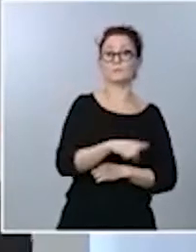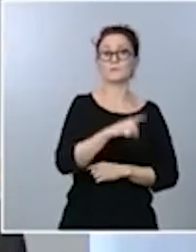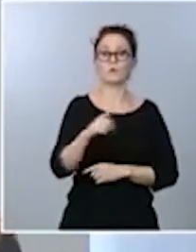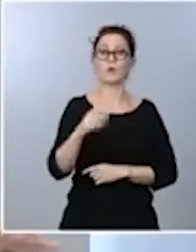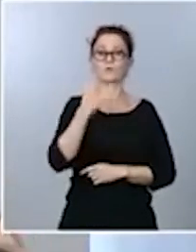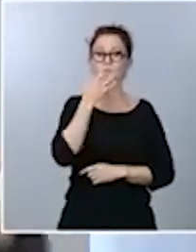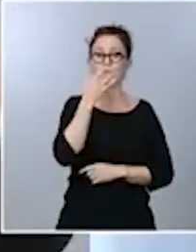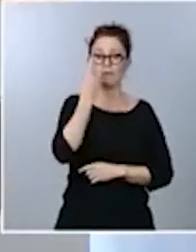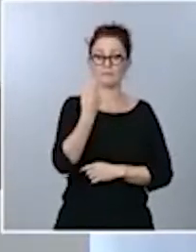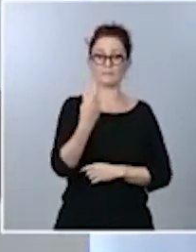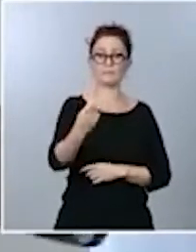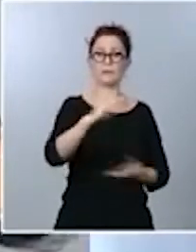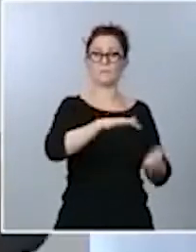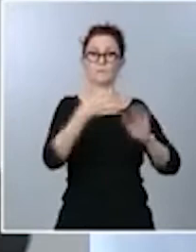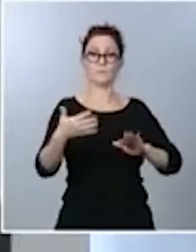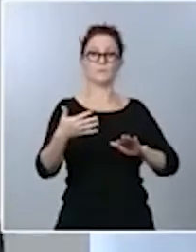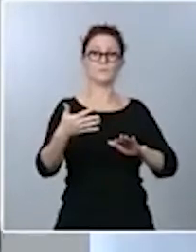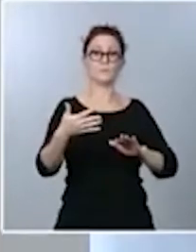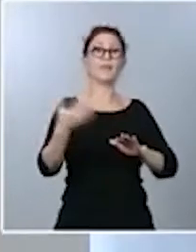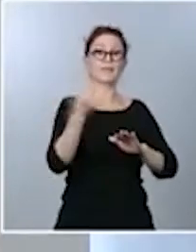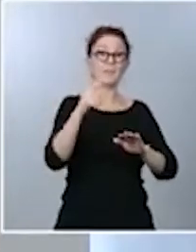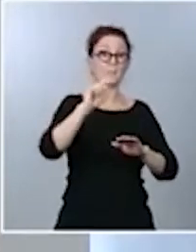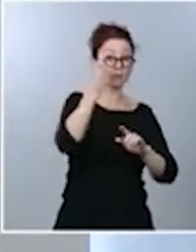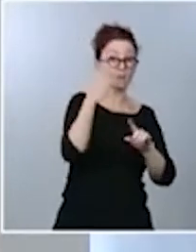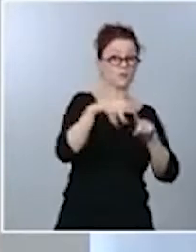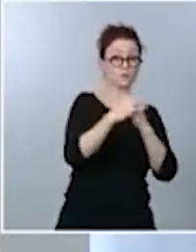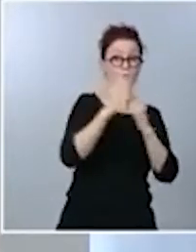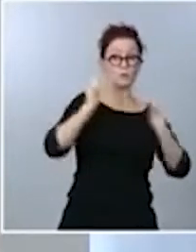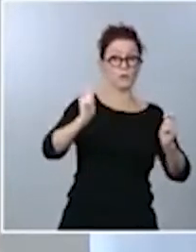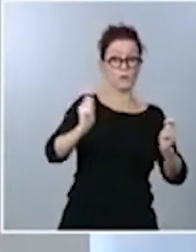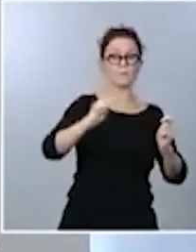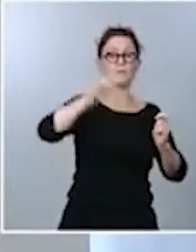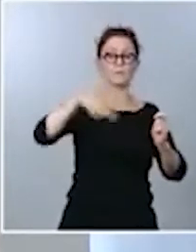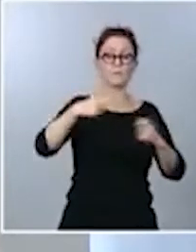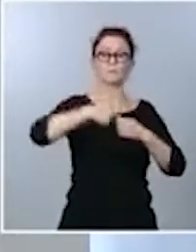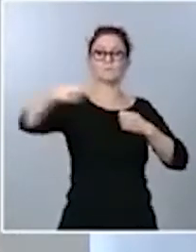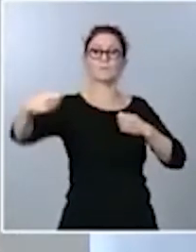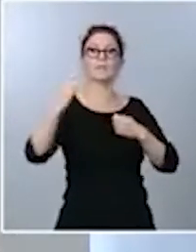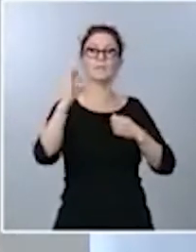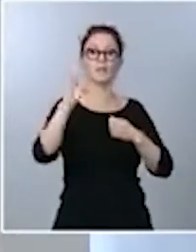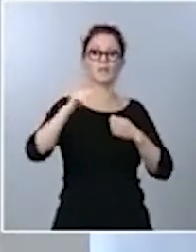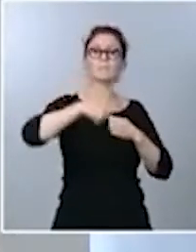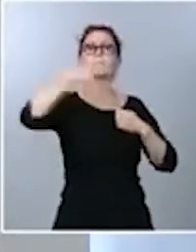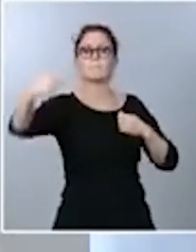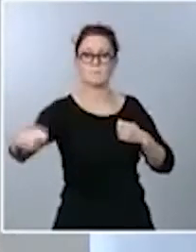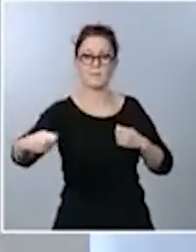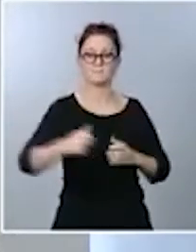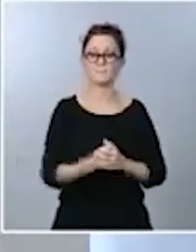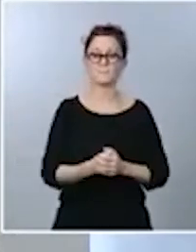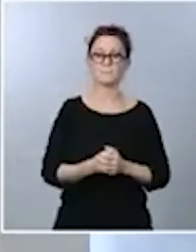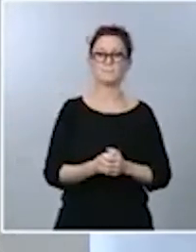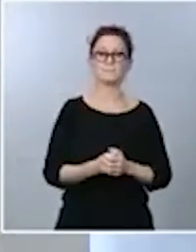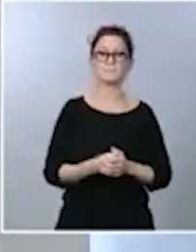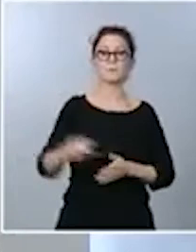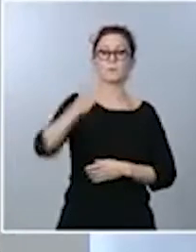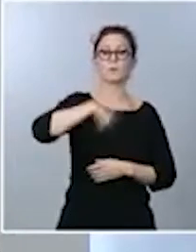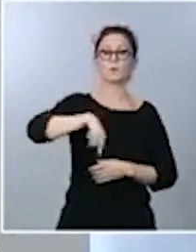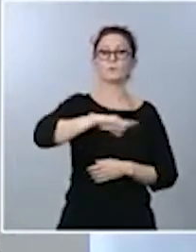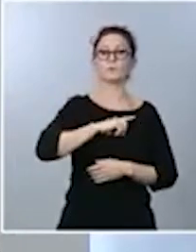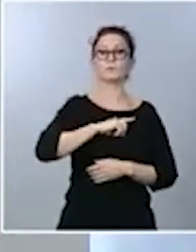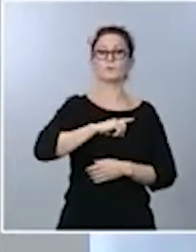con la cobertura del estado de alarma y prolongarla por un periodo más allá de 15 días. Nosotros ahora no estamos contemplando un mando único.